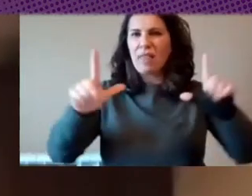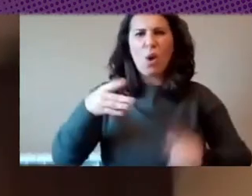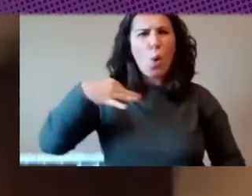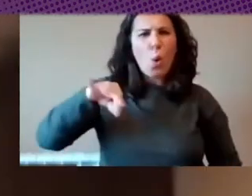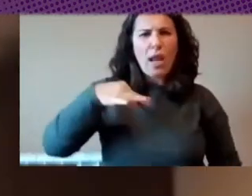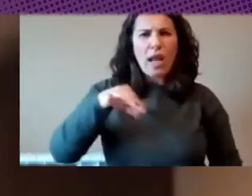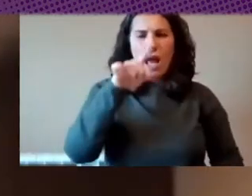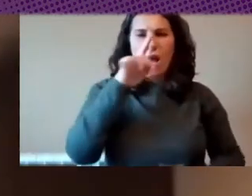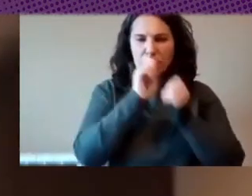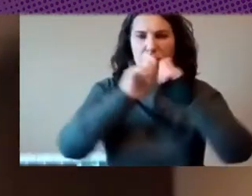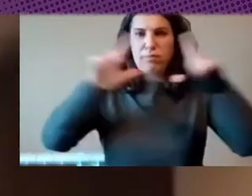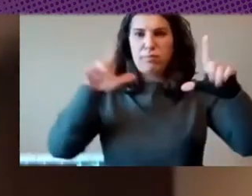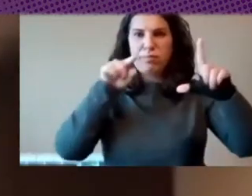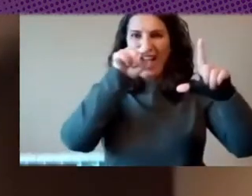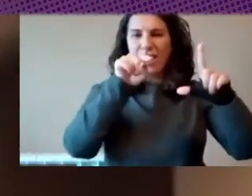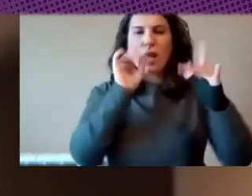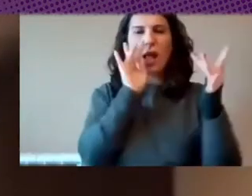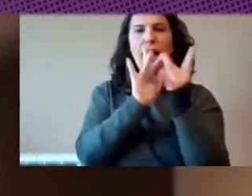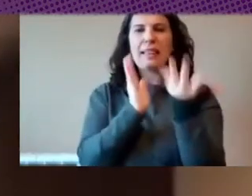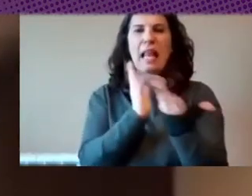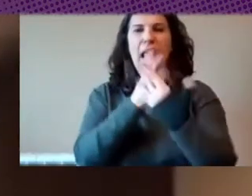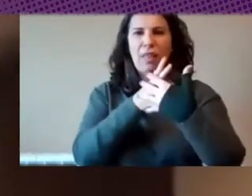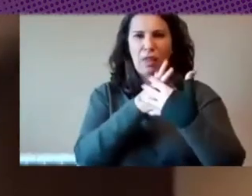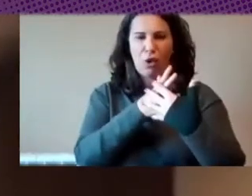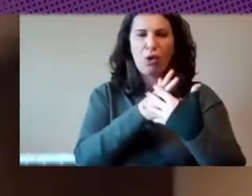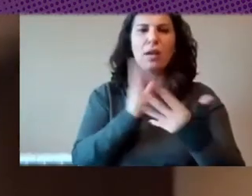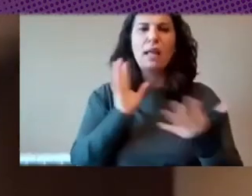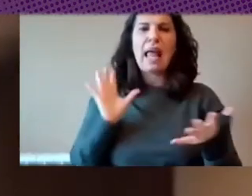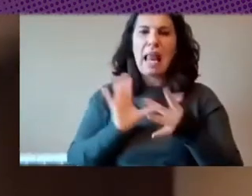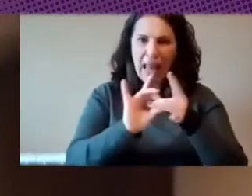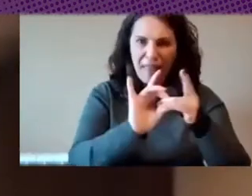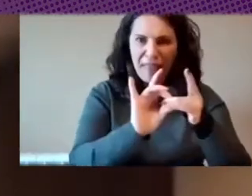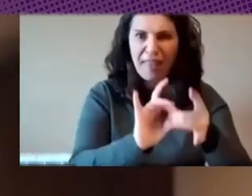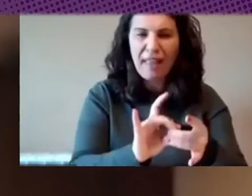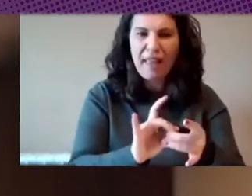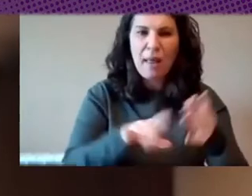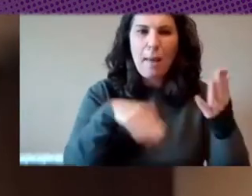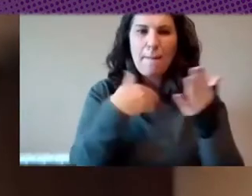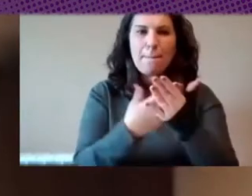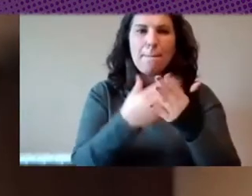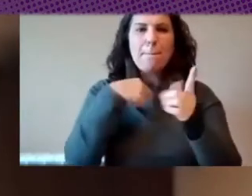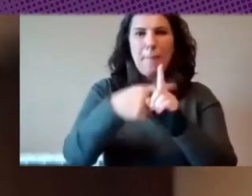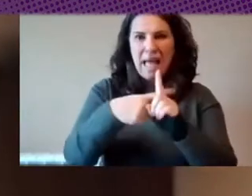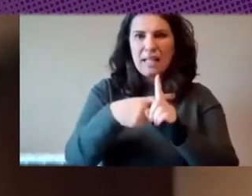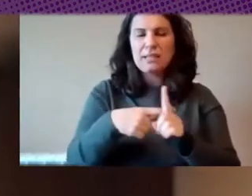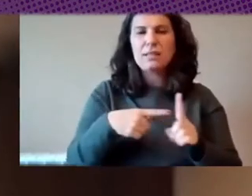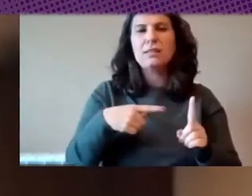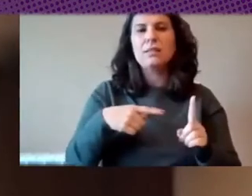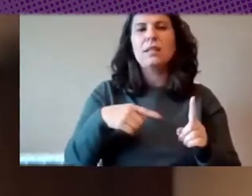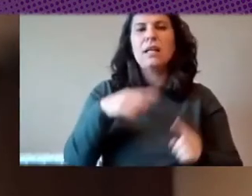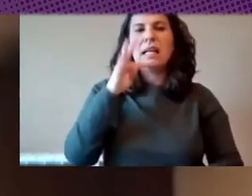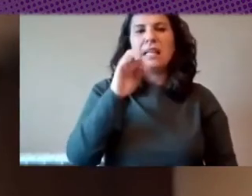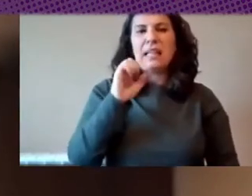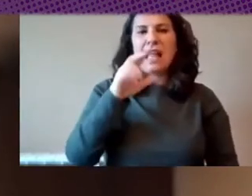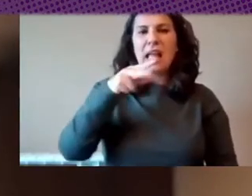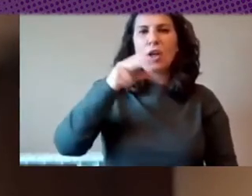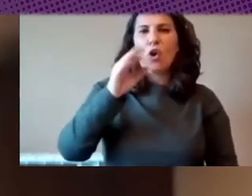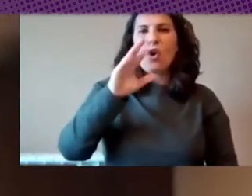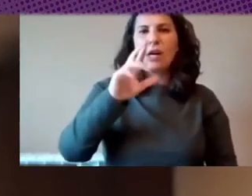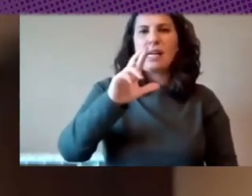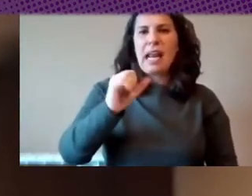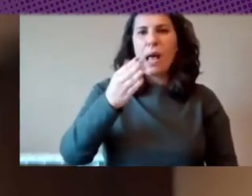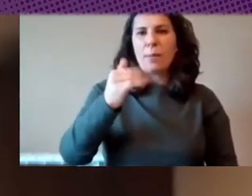interacción de enlace y de interoperabilidad dentro del gobierno de la india